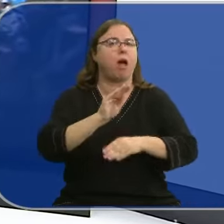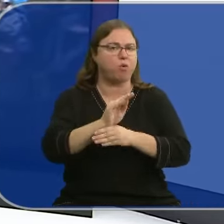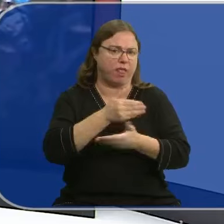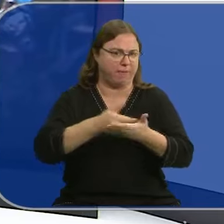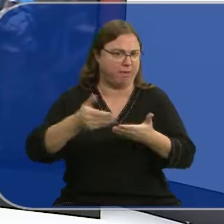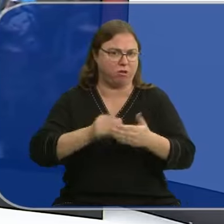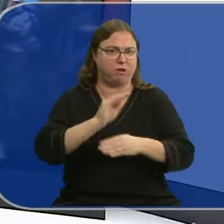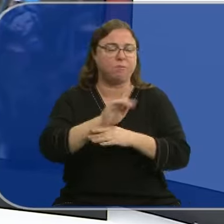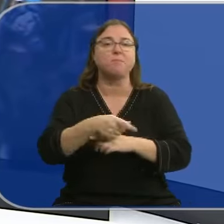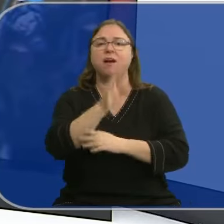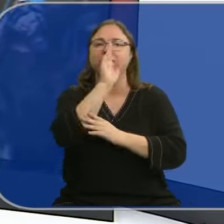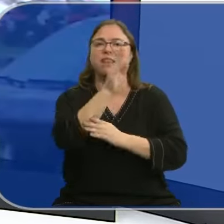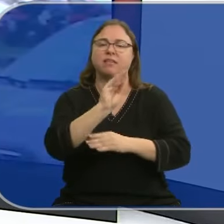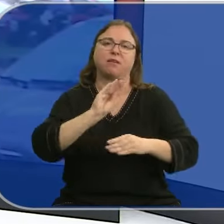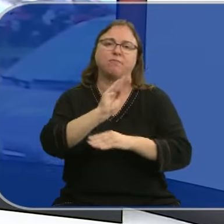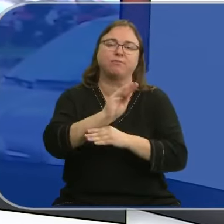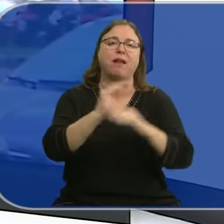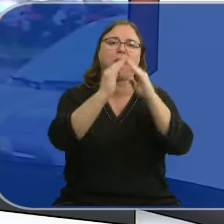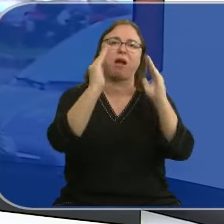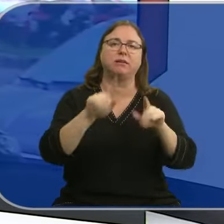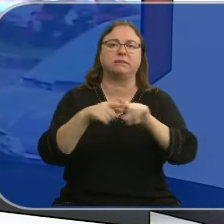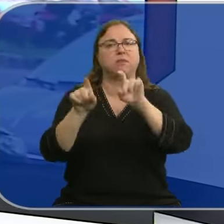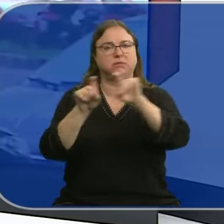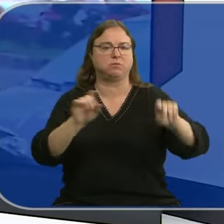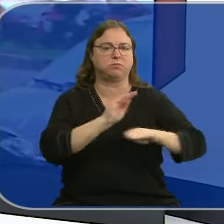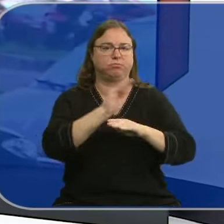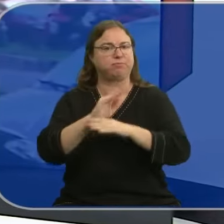y financiación directa para hogares y empresas. Andrea Altelarrea.